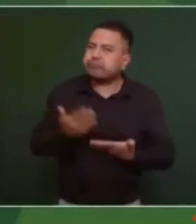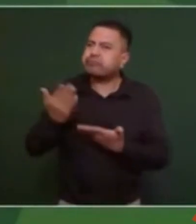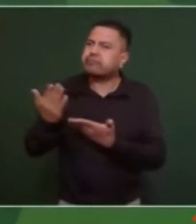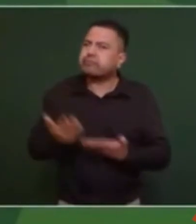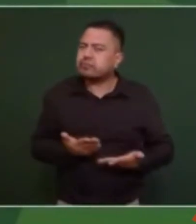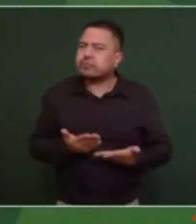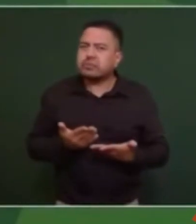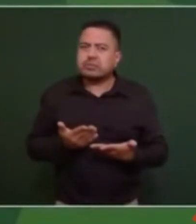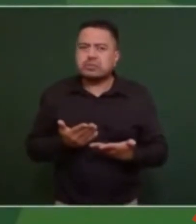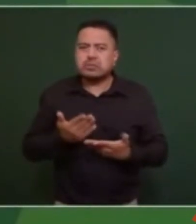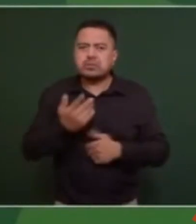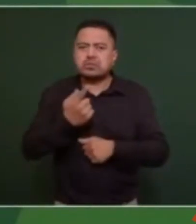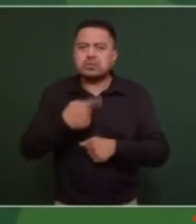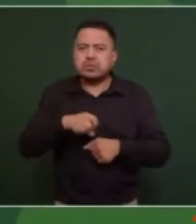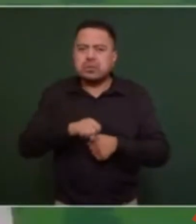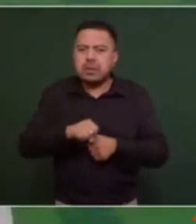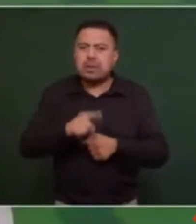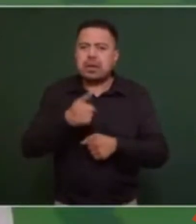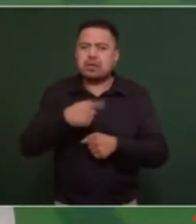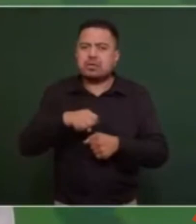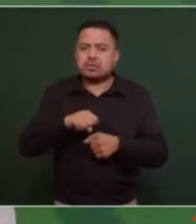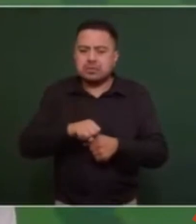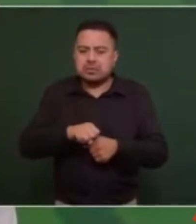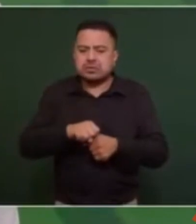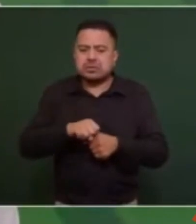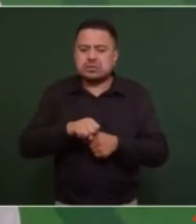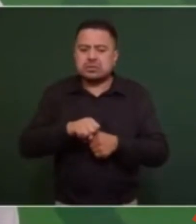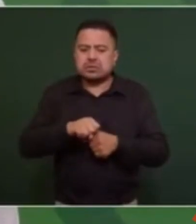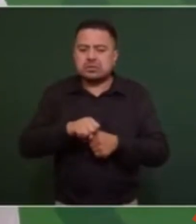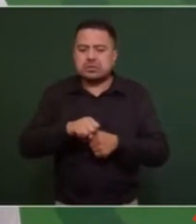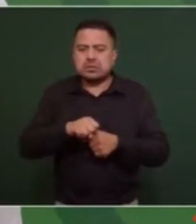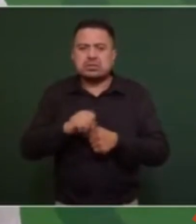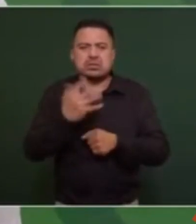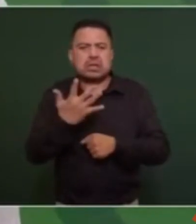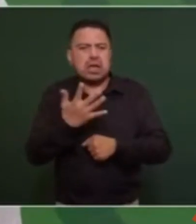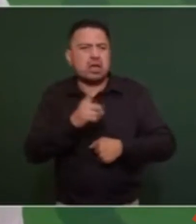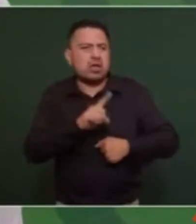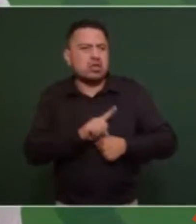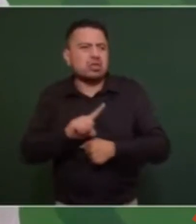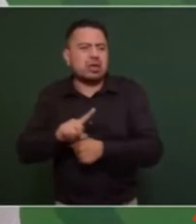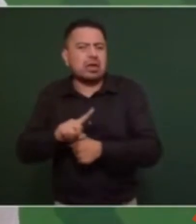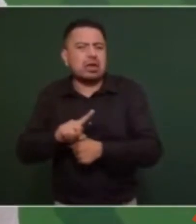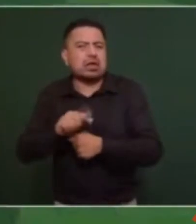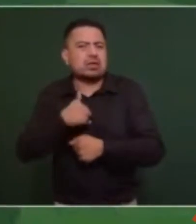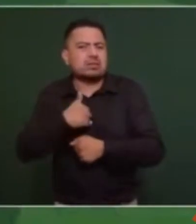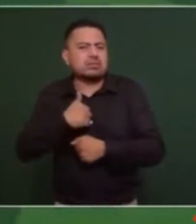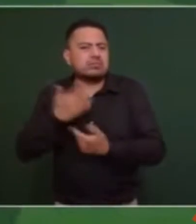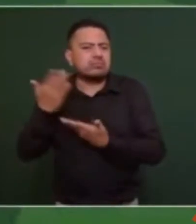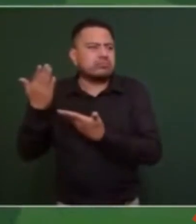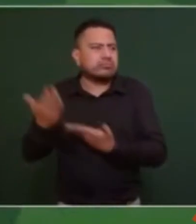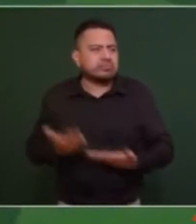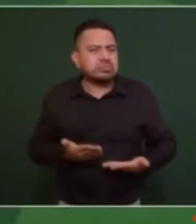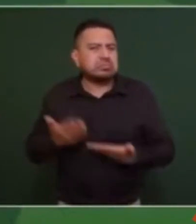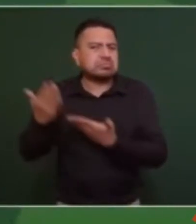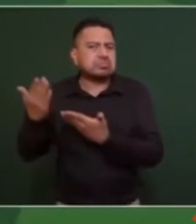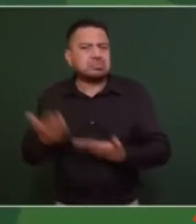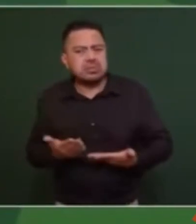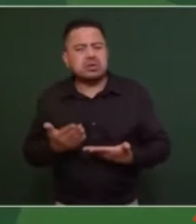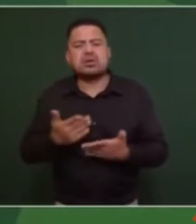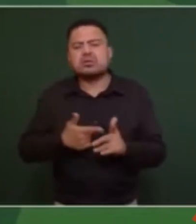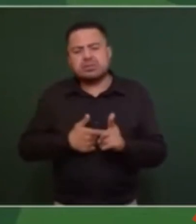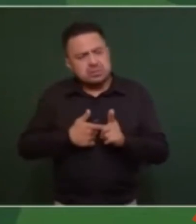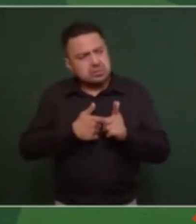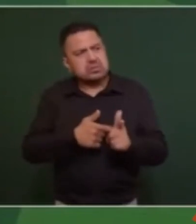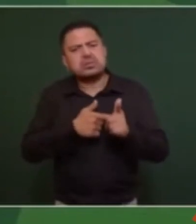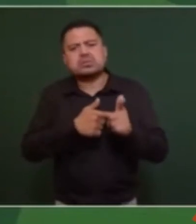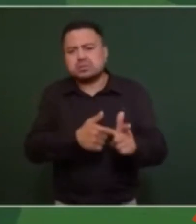cada semana o cada cinco días estoy aquí eh y voy a seguir